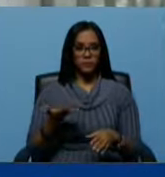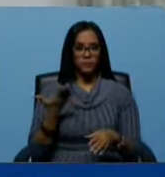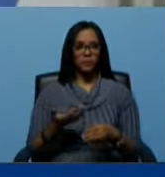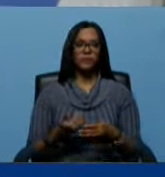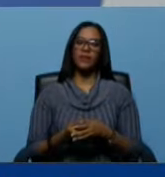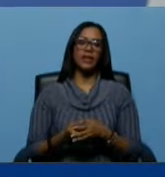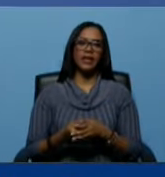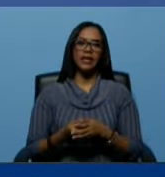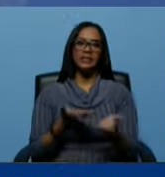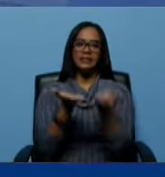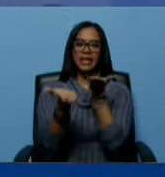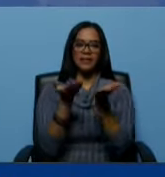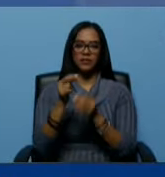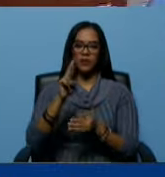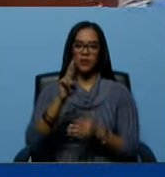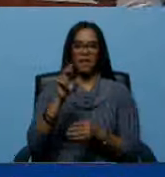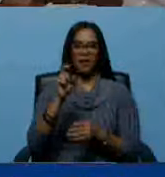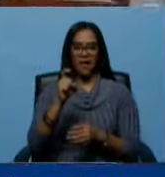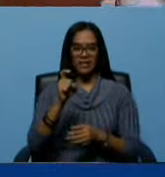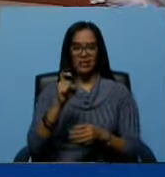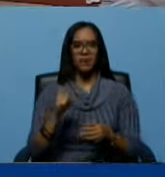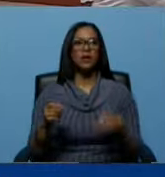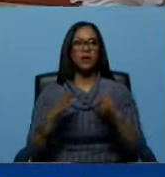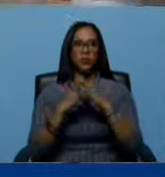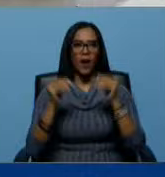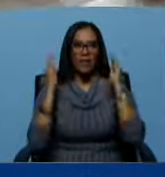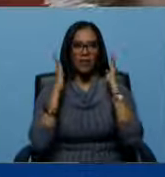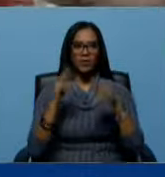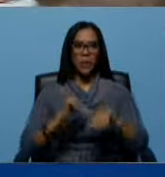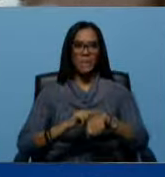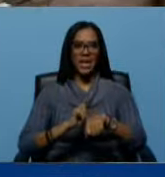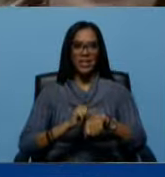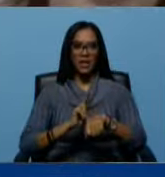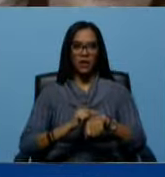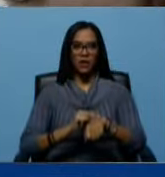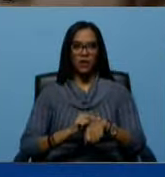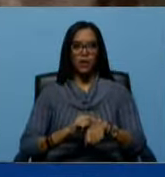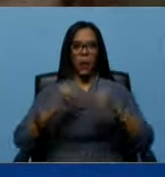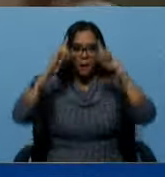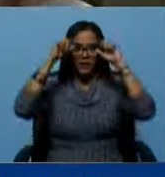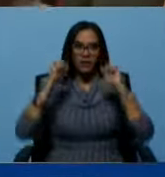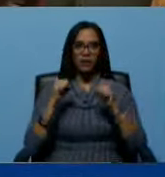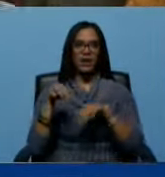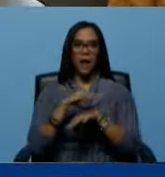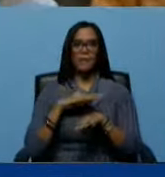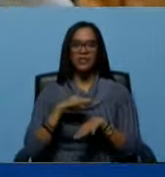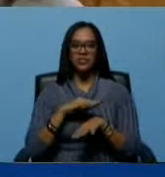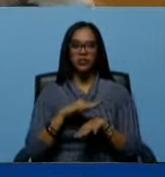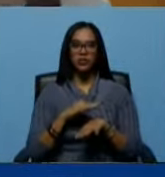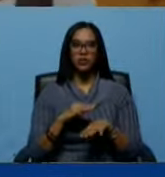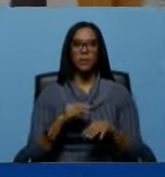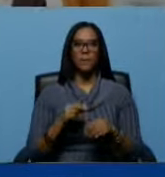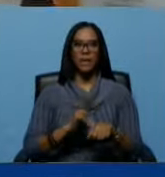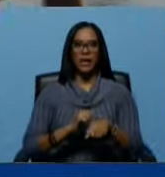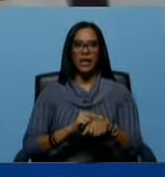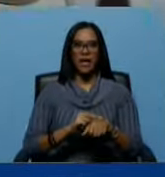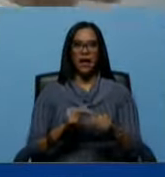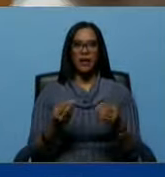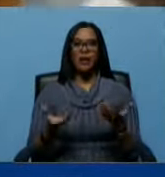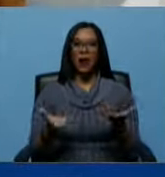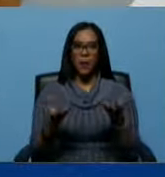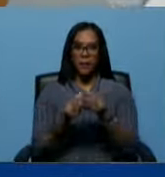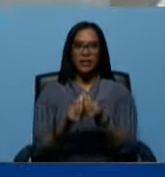servicios de rayos X, toda la atención médica, con los médicos profesionales, con la misión médica acompañando cada uno de los